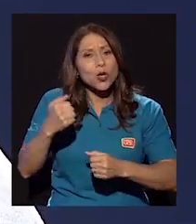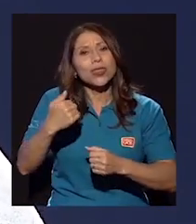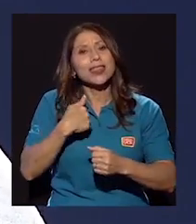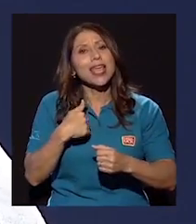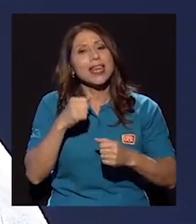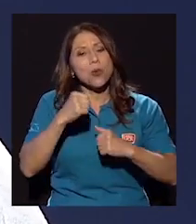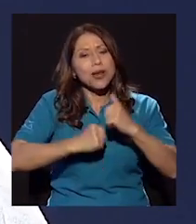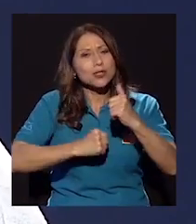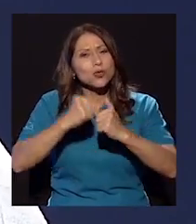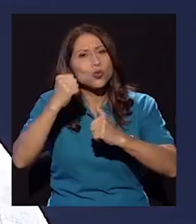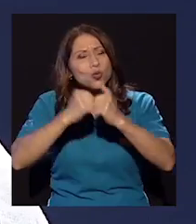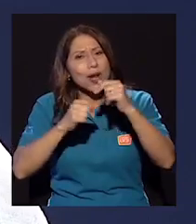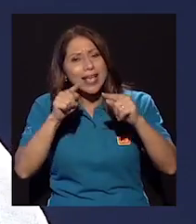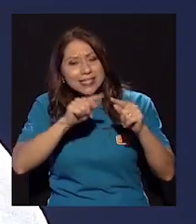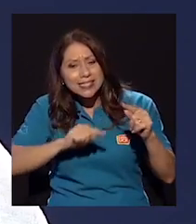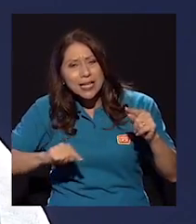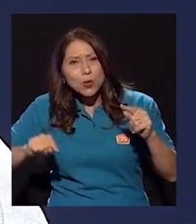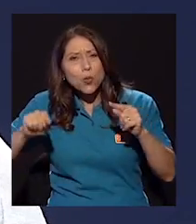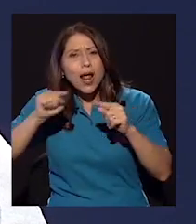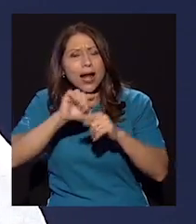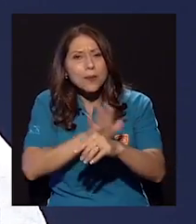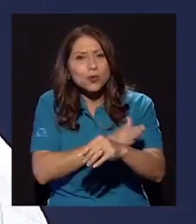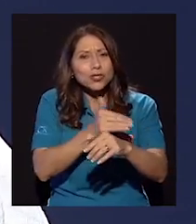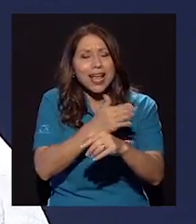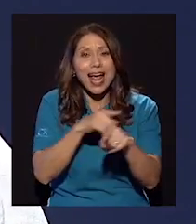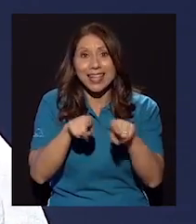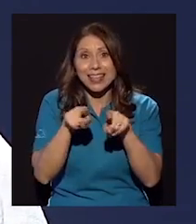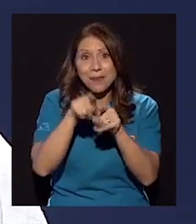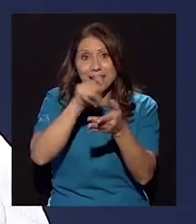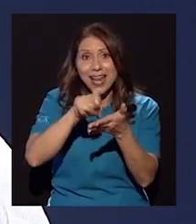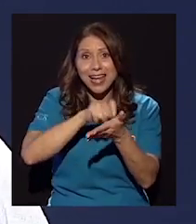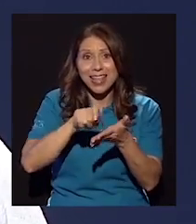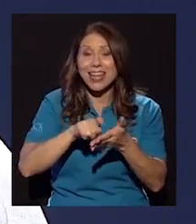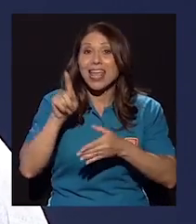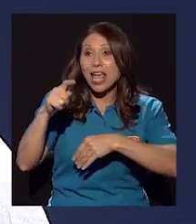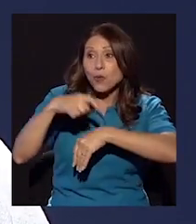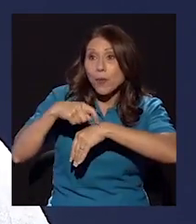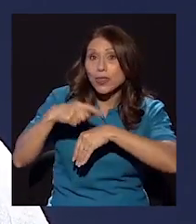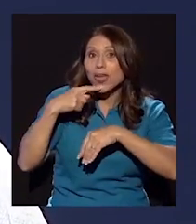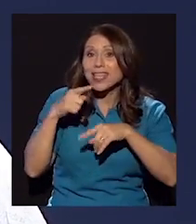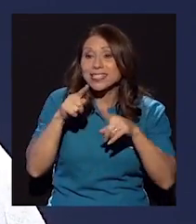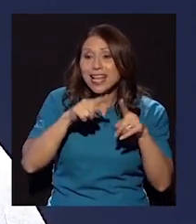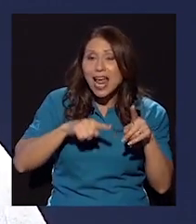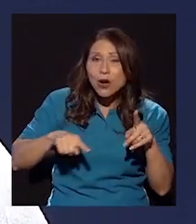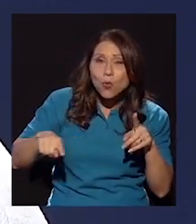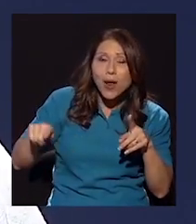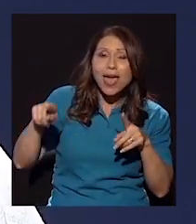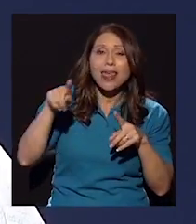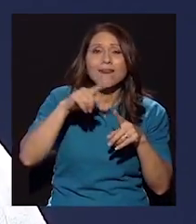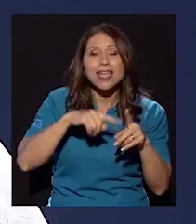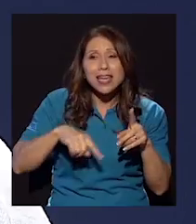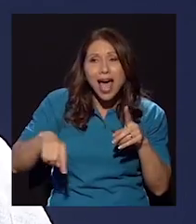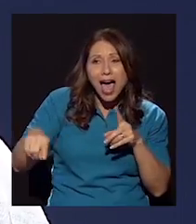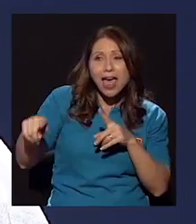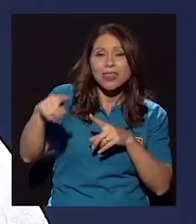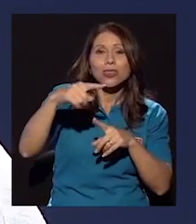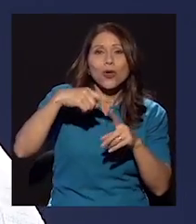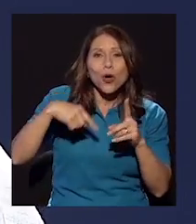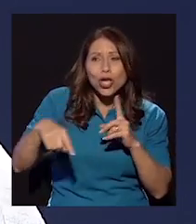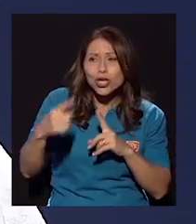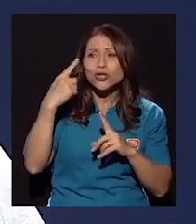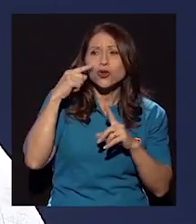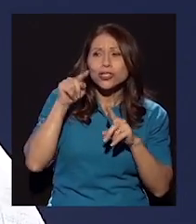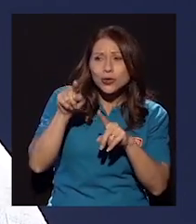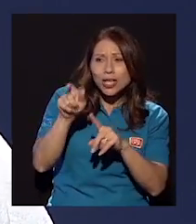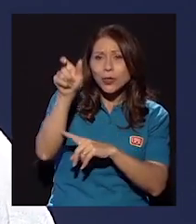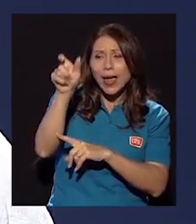musical y también en la letra, y hay un momento que dice, y la rueda va girando, y yo giro y sigue siendo ella, y es otra, y